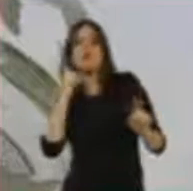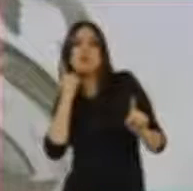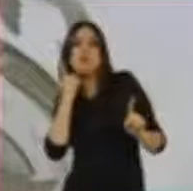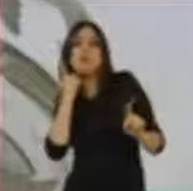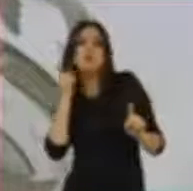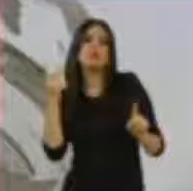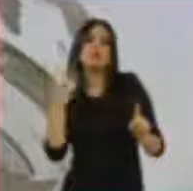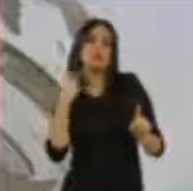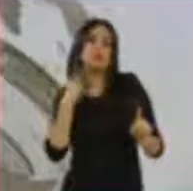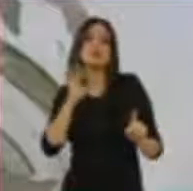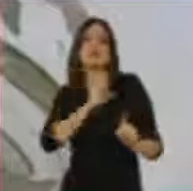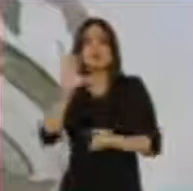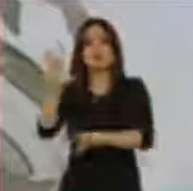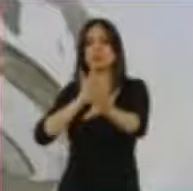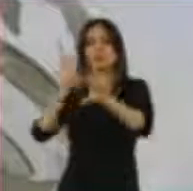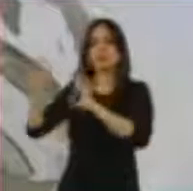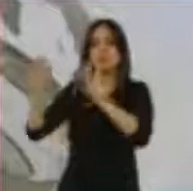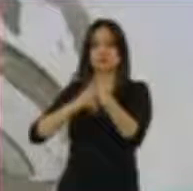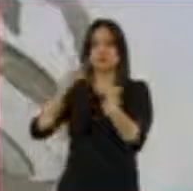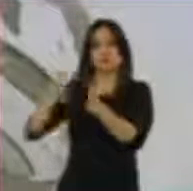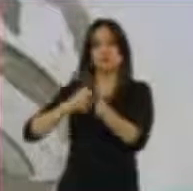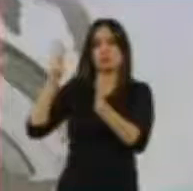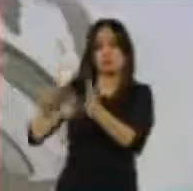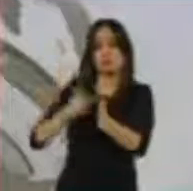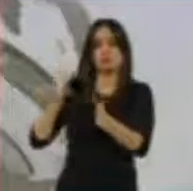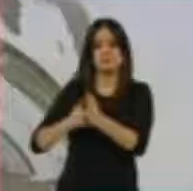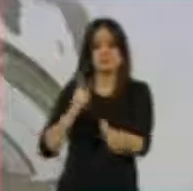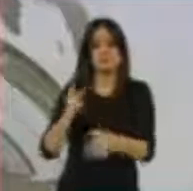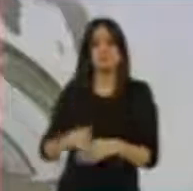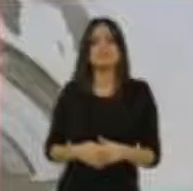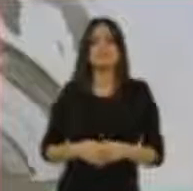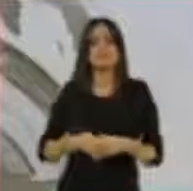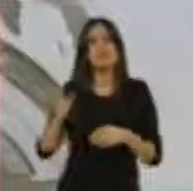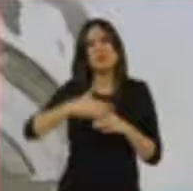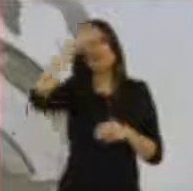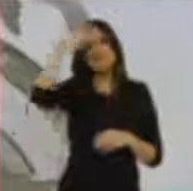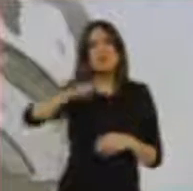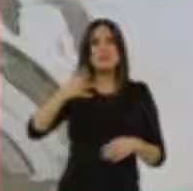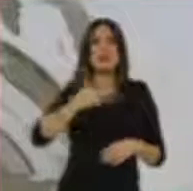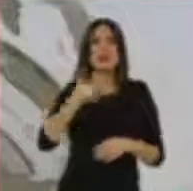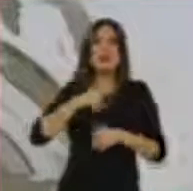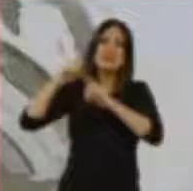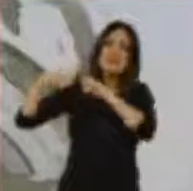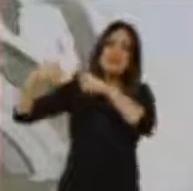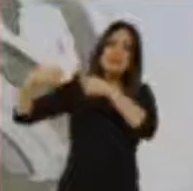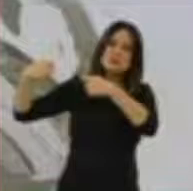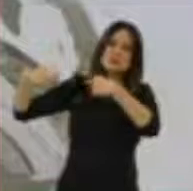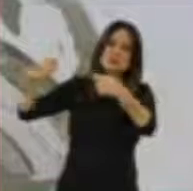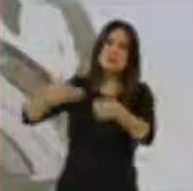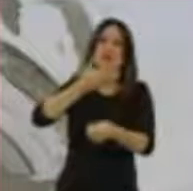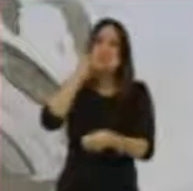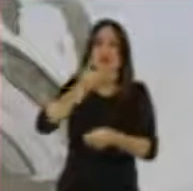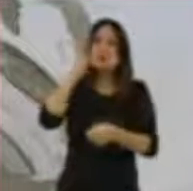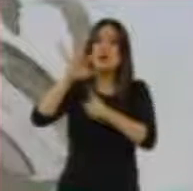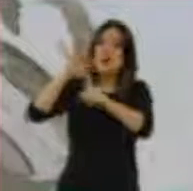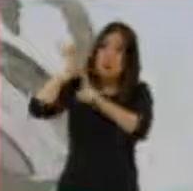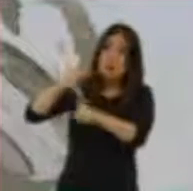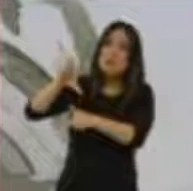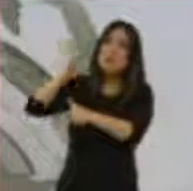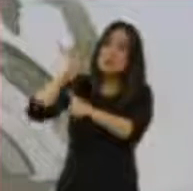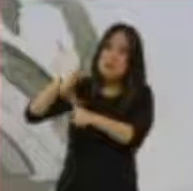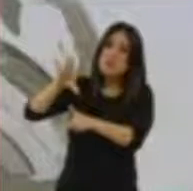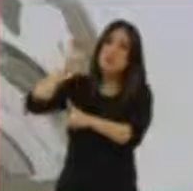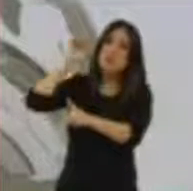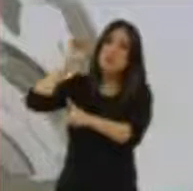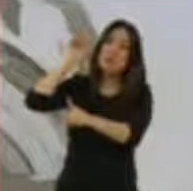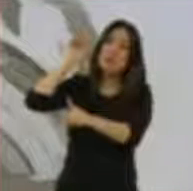si hubiera aquí un pues un legado histórico con el cual todavía nos relacionamos y finalmente otra